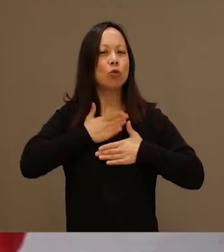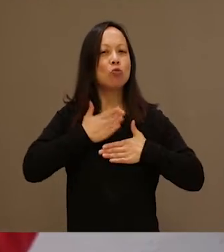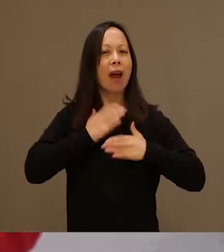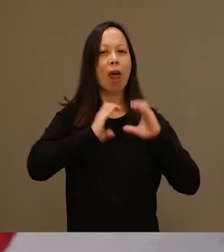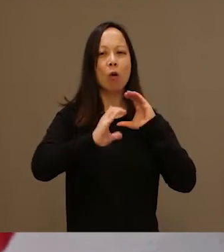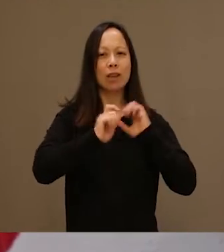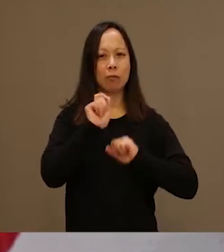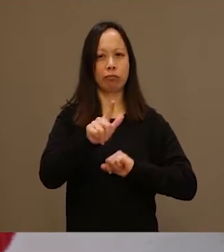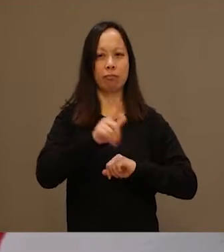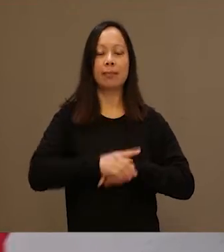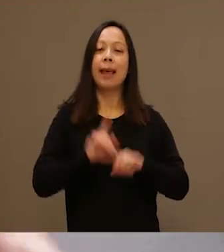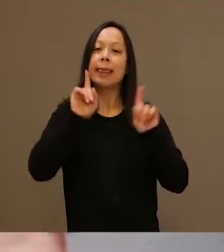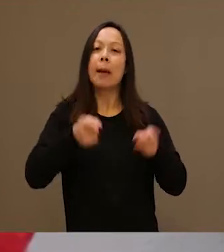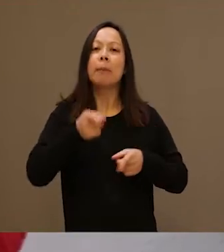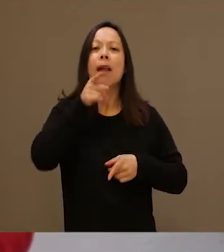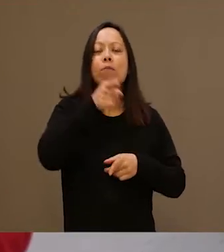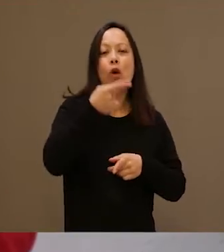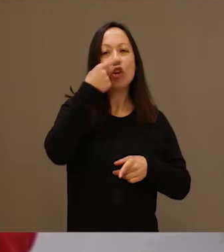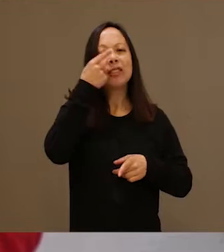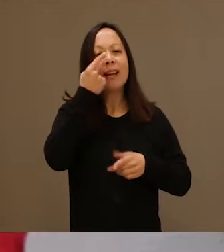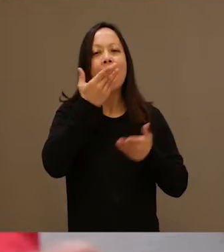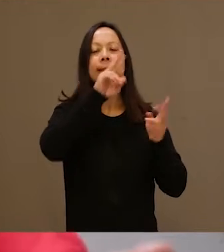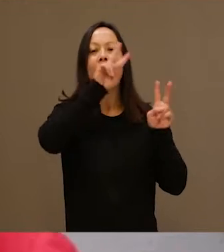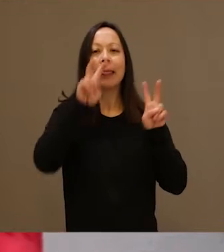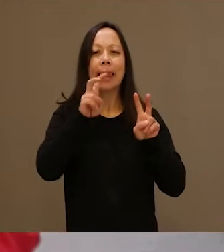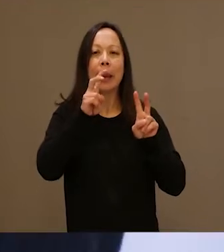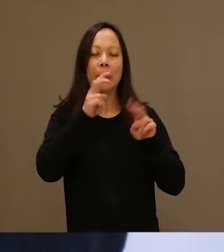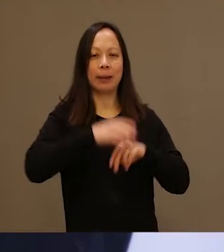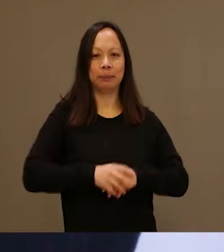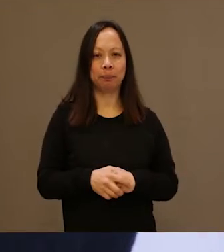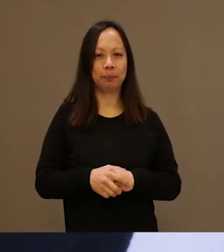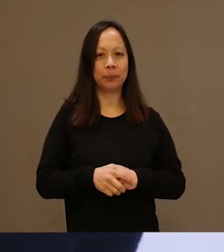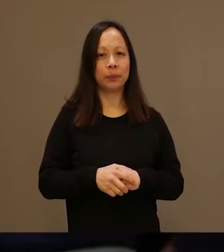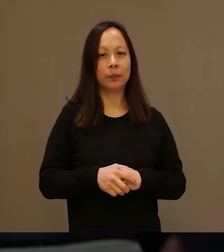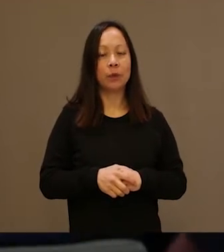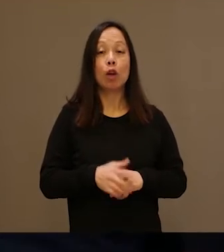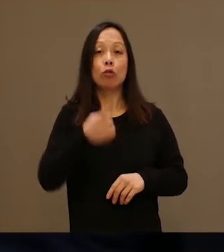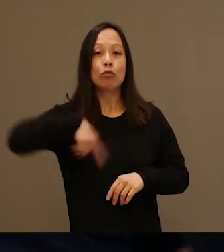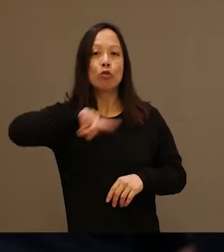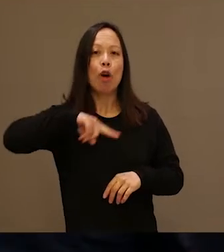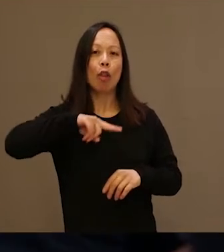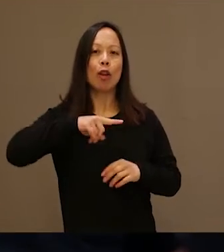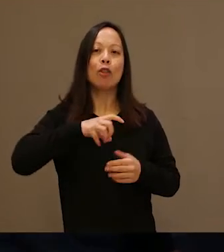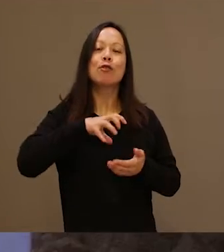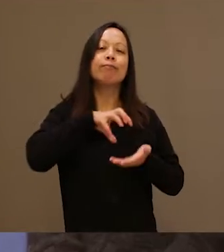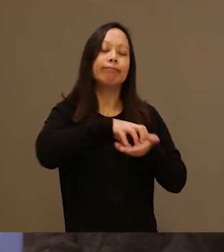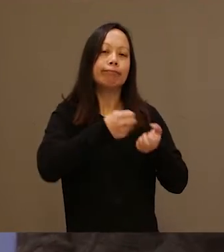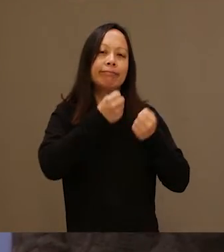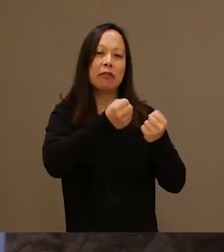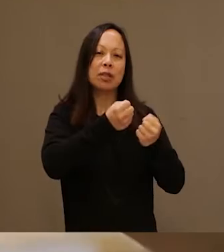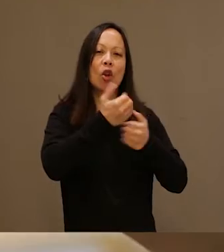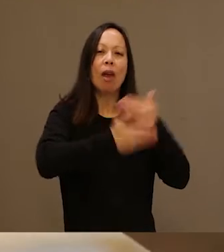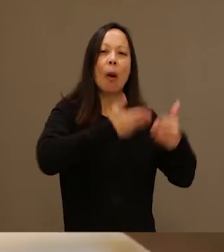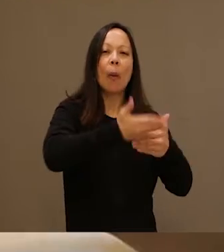humano a la comunicación. Pero también vas a poder hablar de todo aquello que te interese. Con eso, la Defensoría